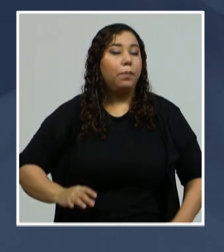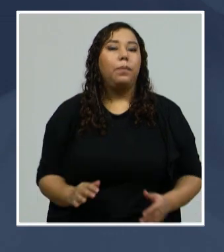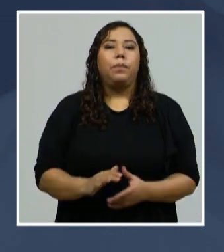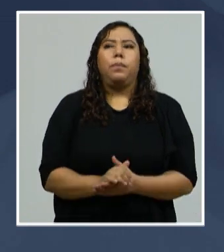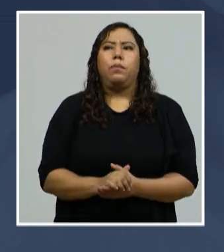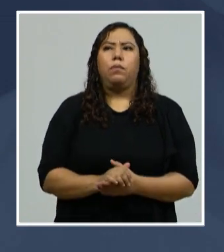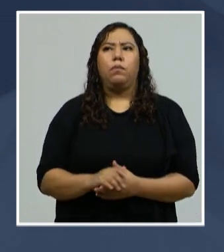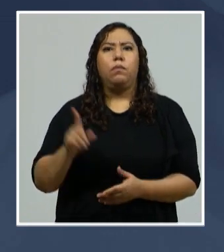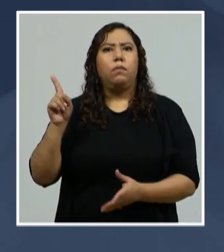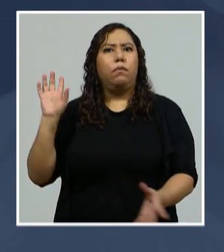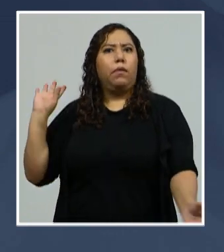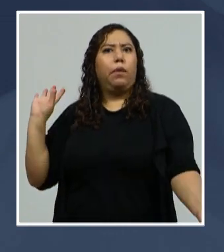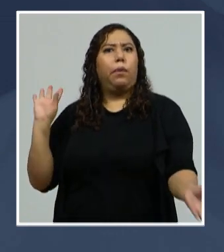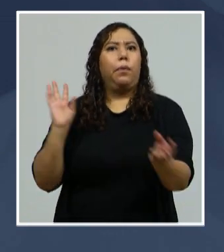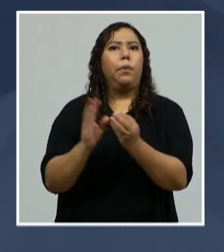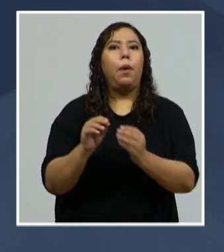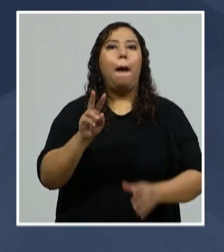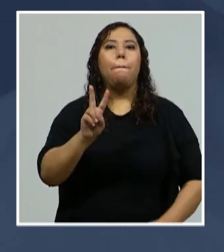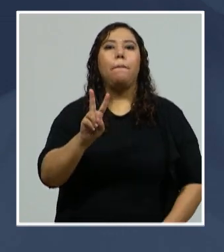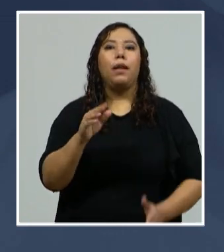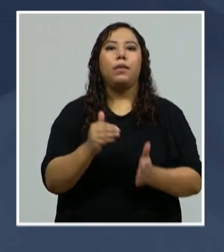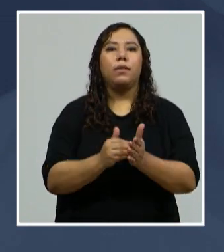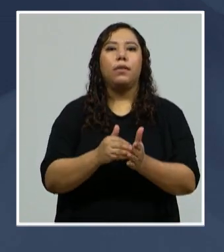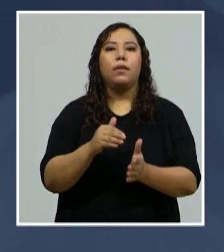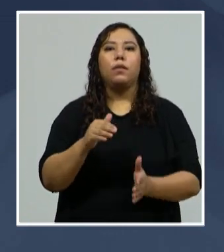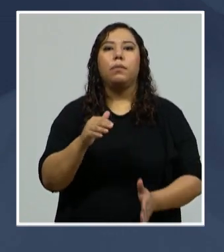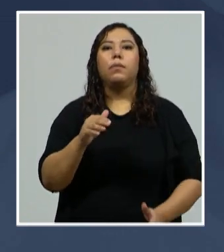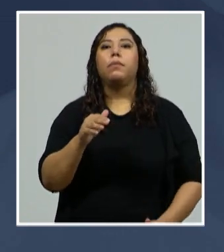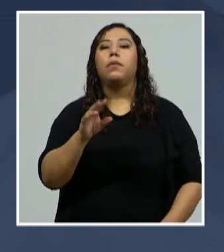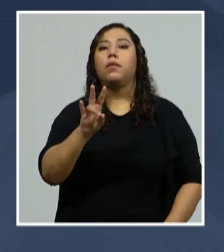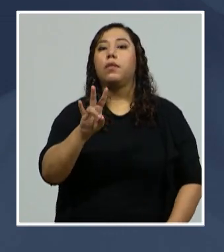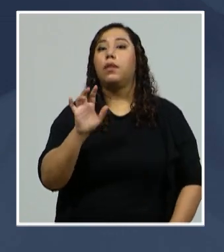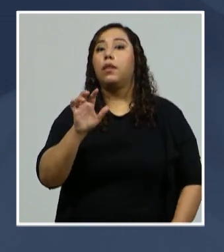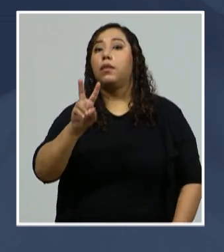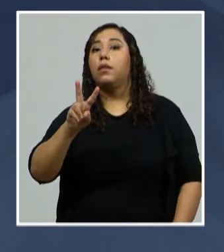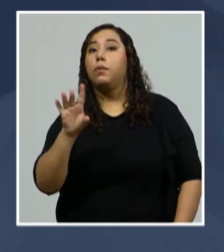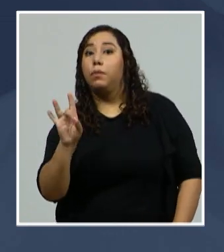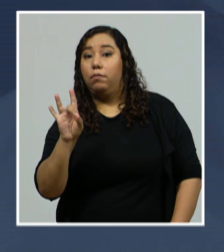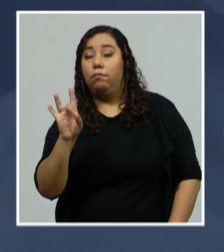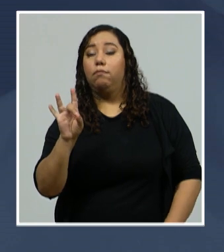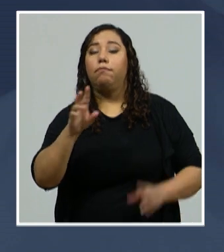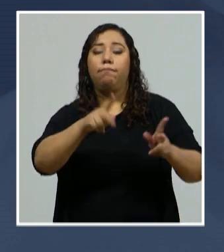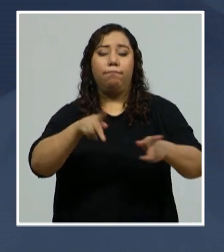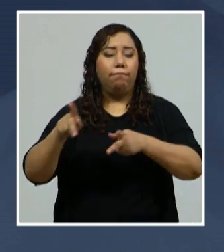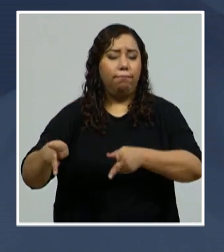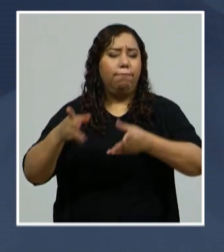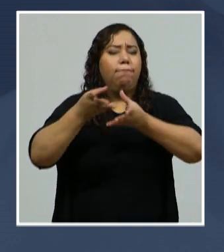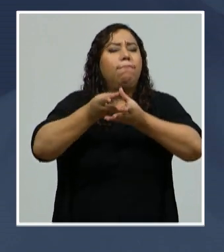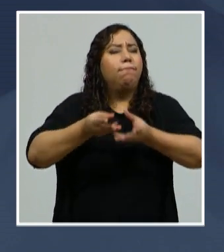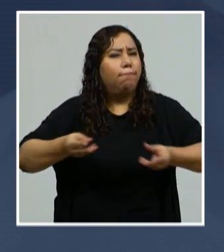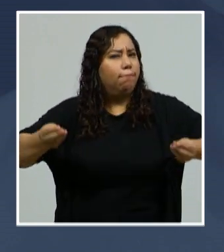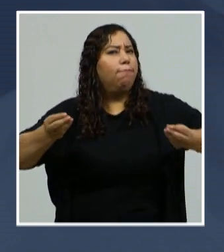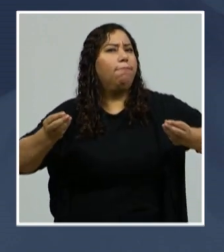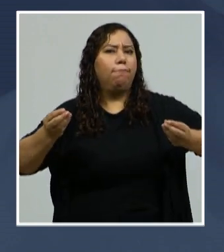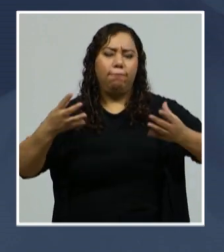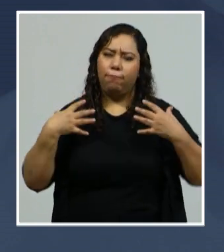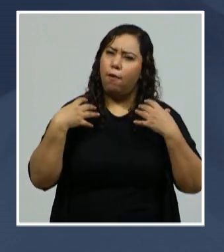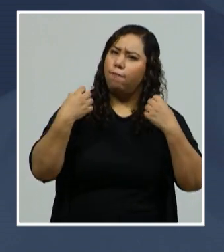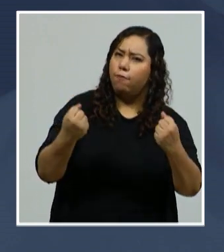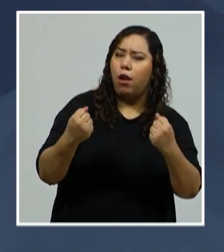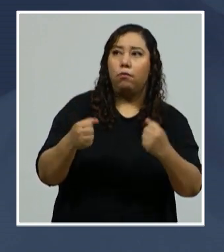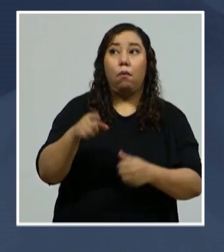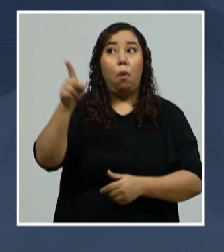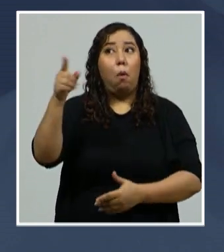de 25,728 compatriotas que han vencido esta enfermedad. Una cifra muy